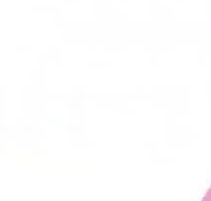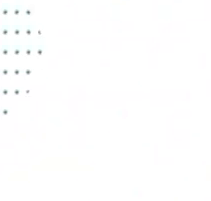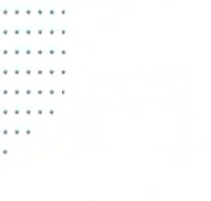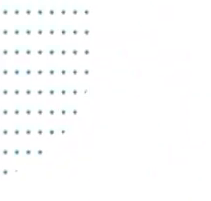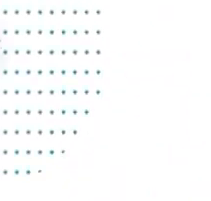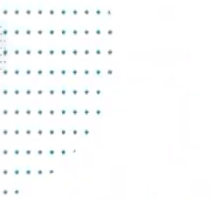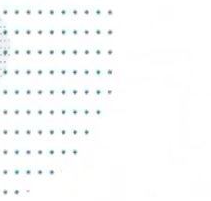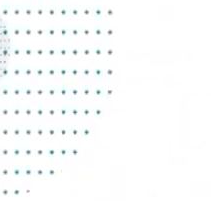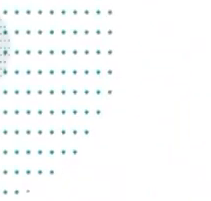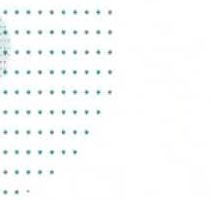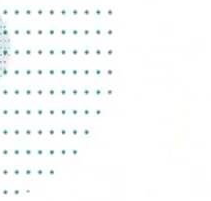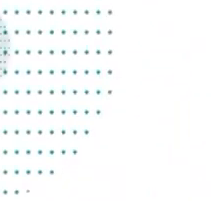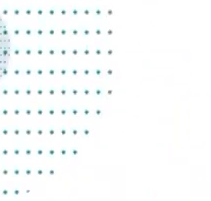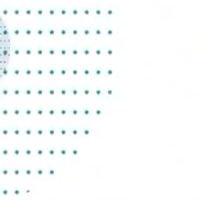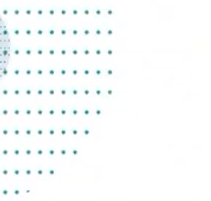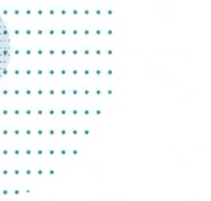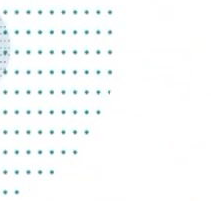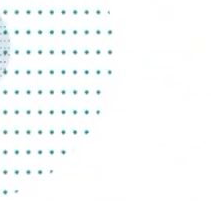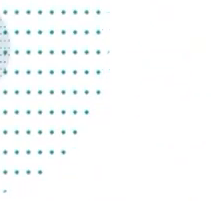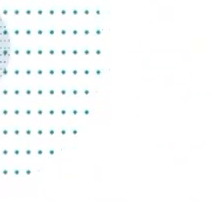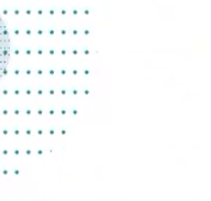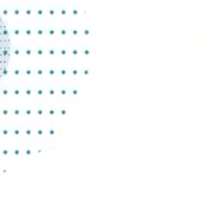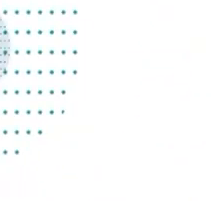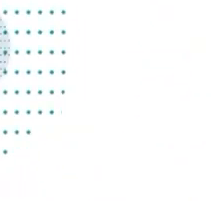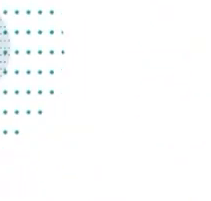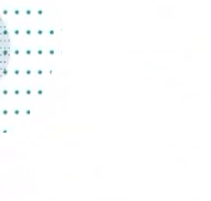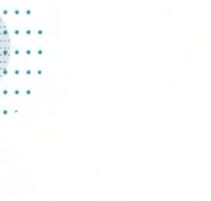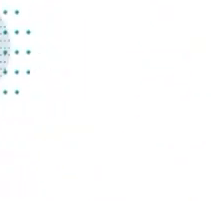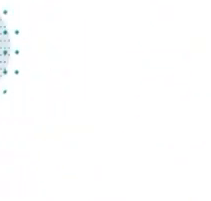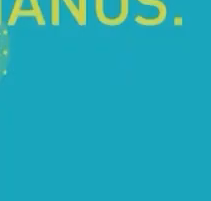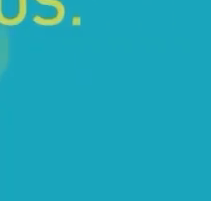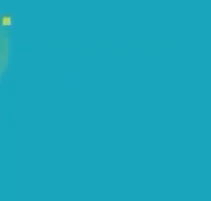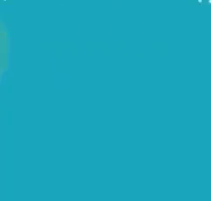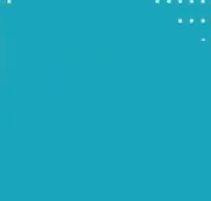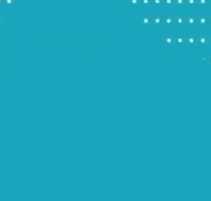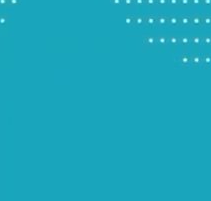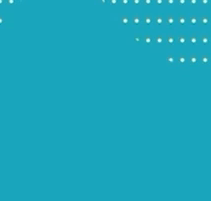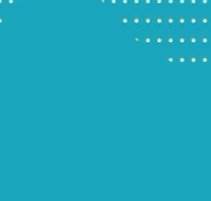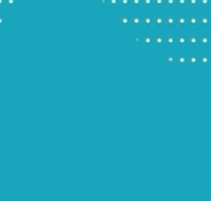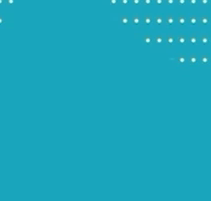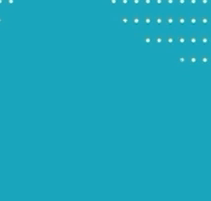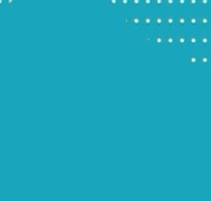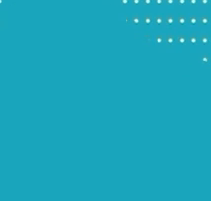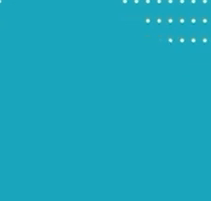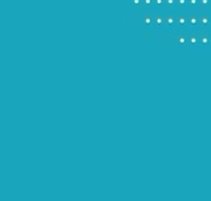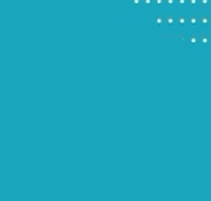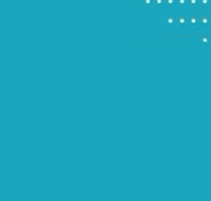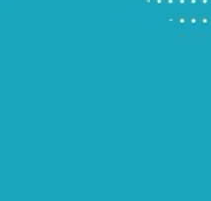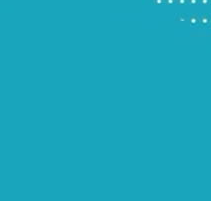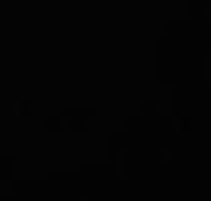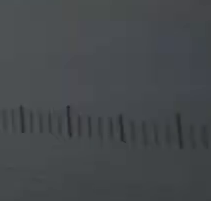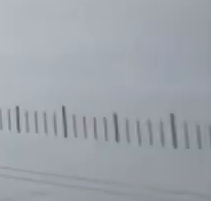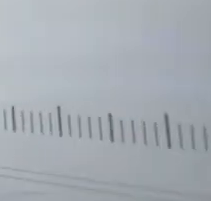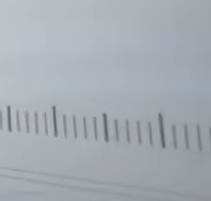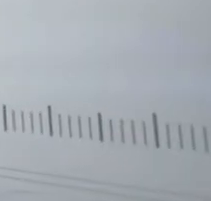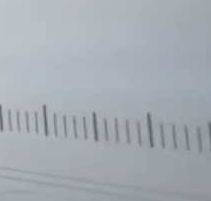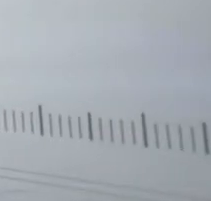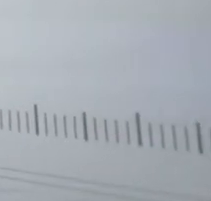si eres mayor de 50 años, solicita periódicamente una mamografía. Detectarlo a tiempo está en tus manos.